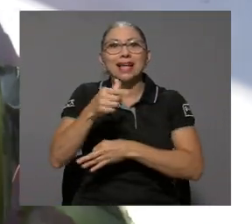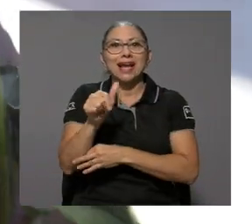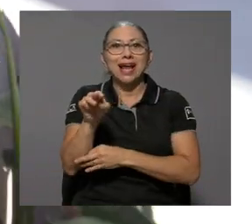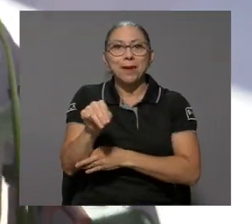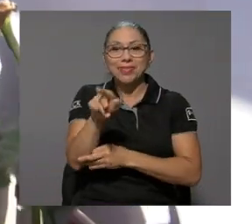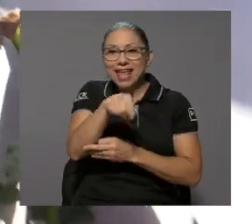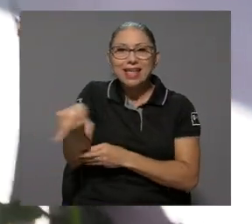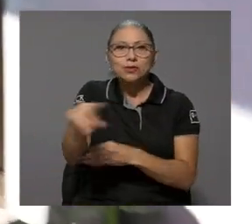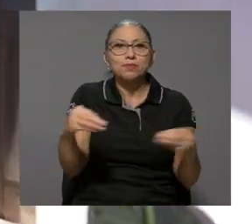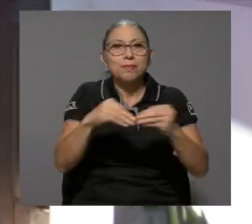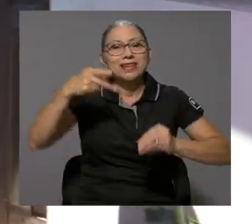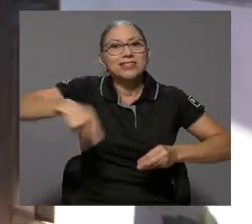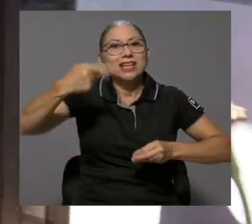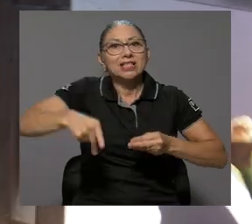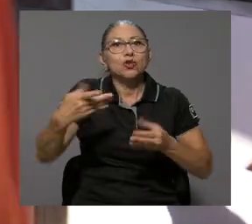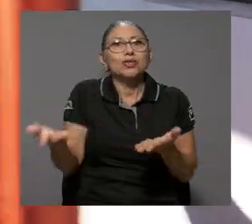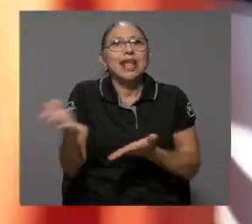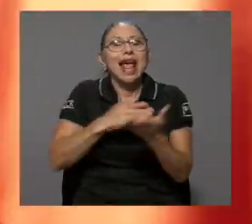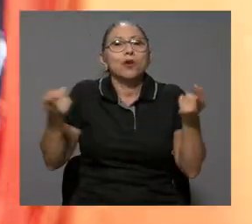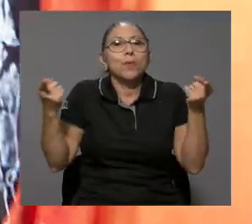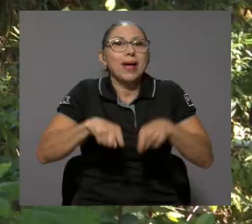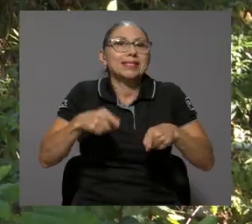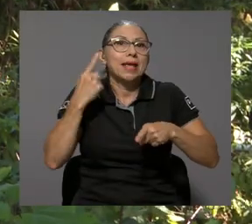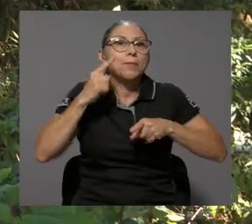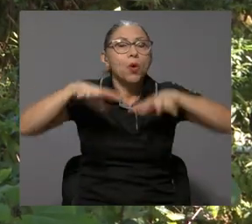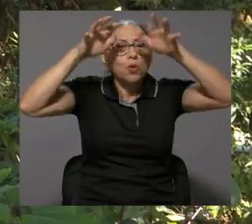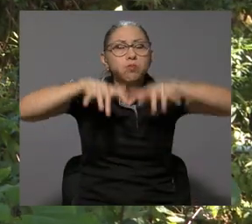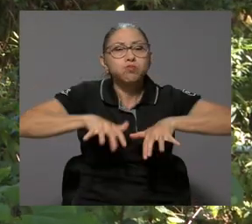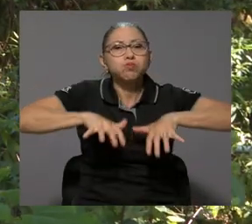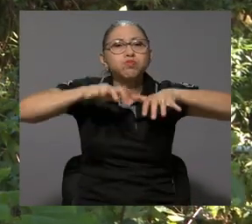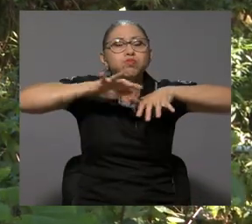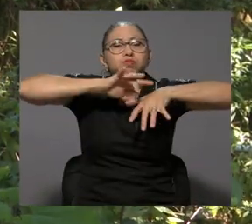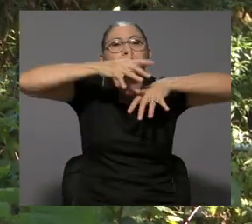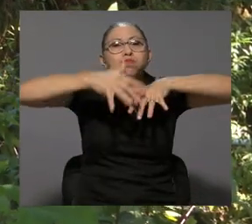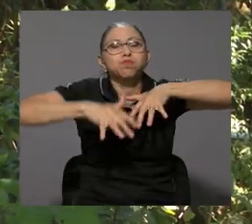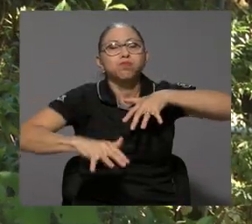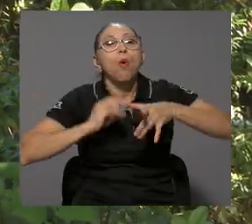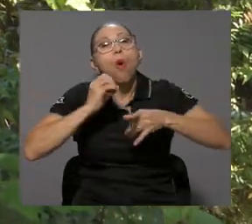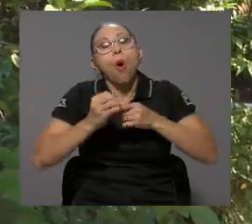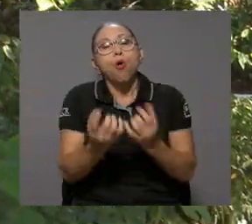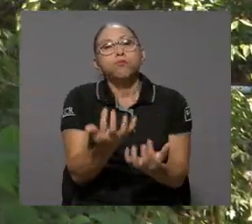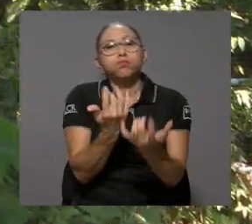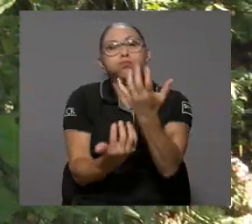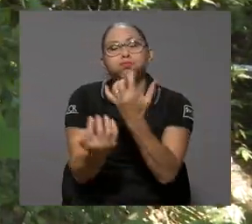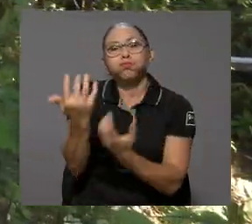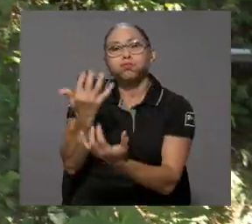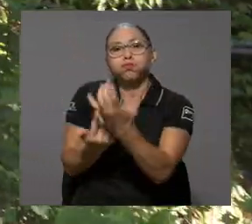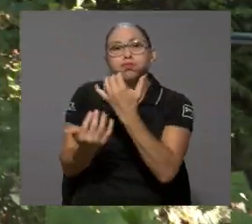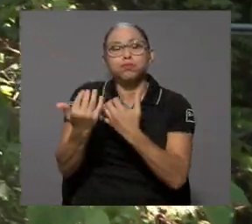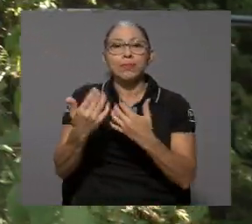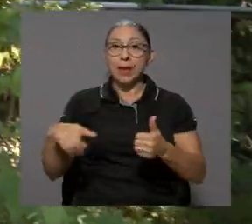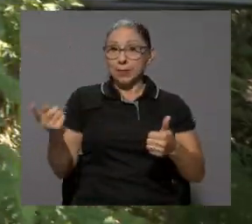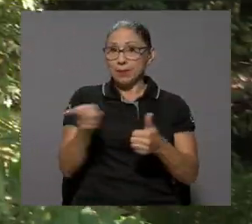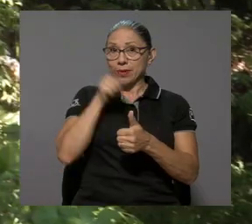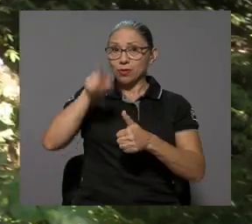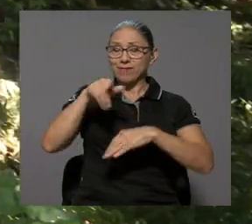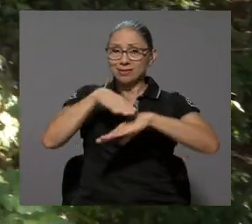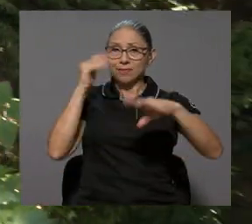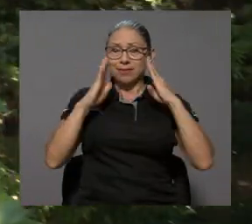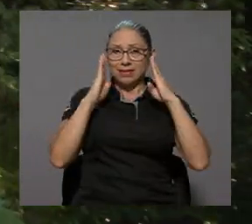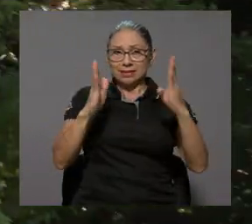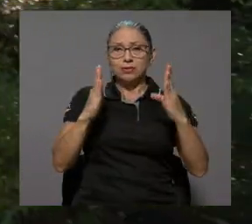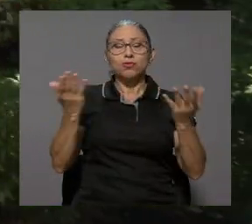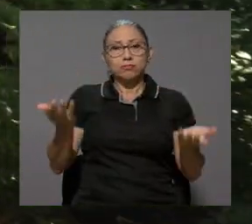la GAM son los que tienen mayor riesgo de desastre por inundación, deslizamientos o incendios. Primero hay que